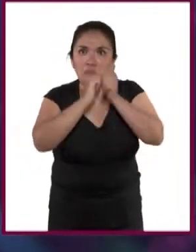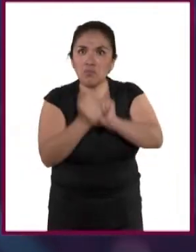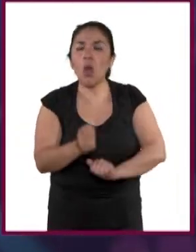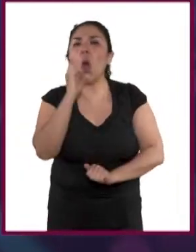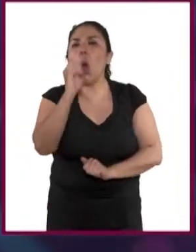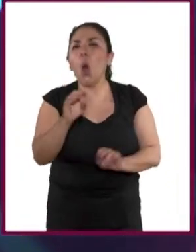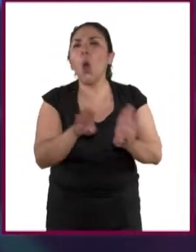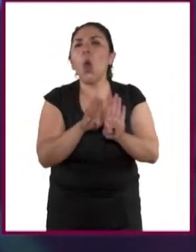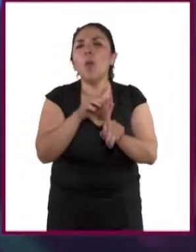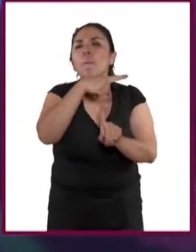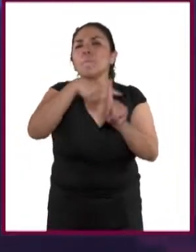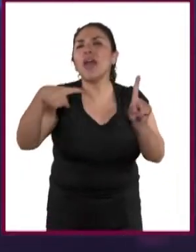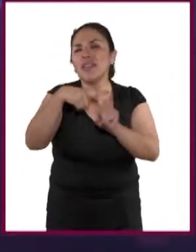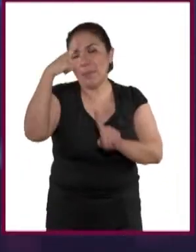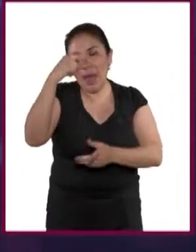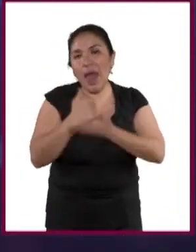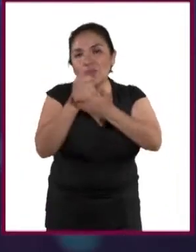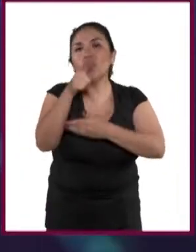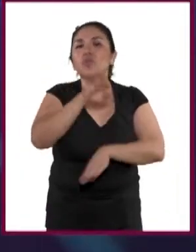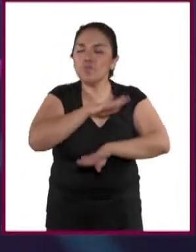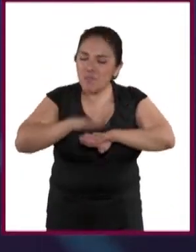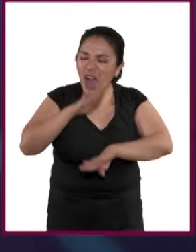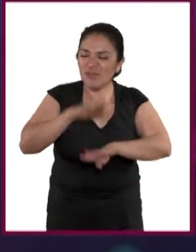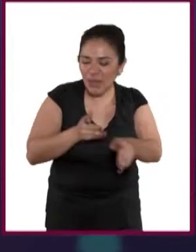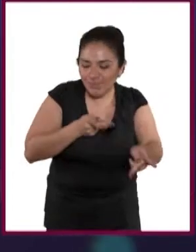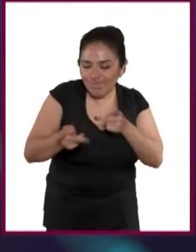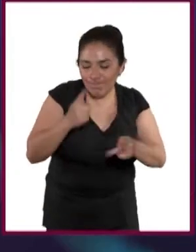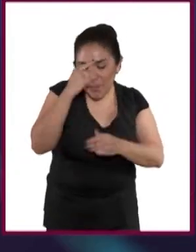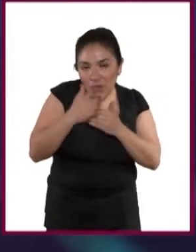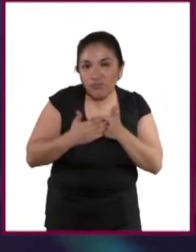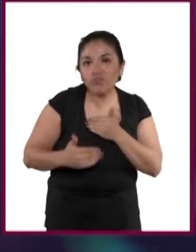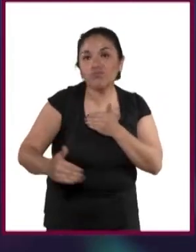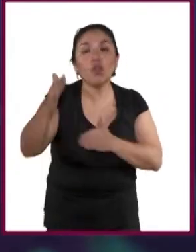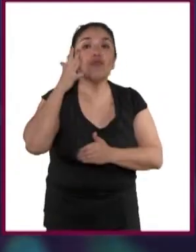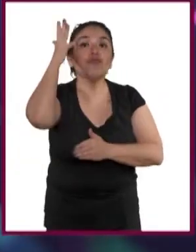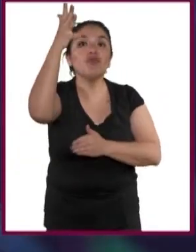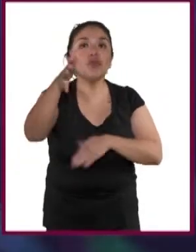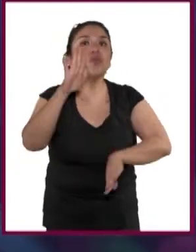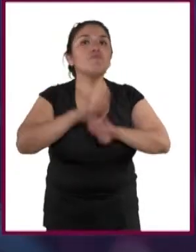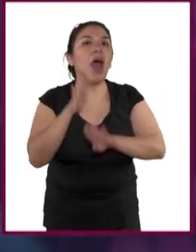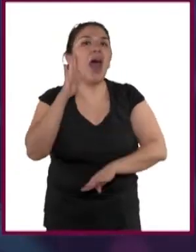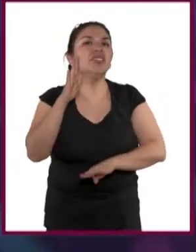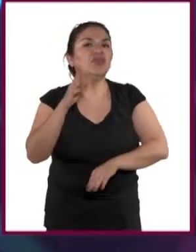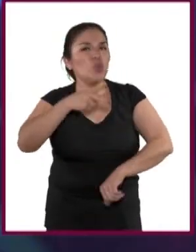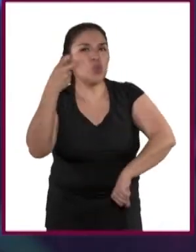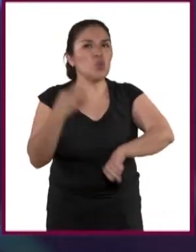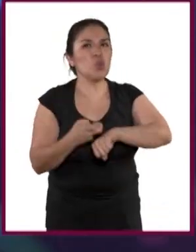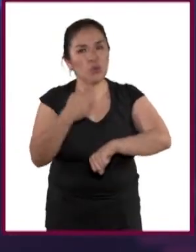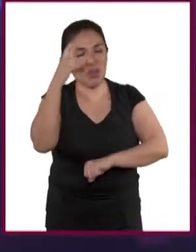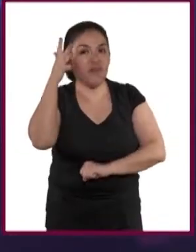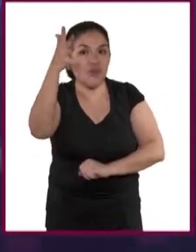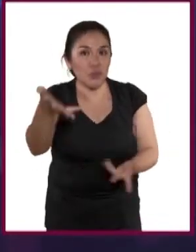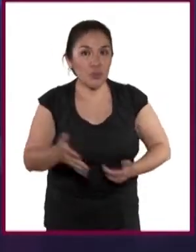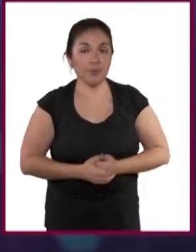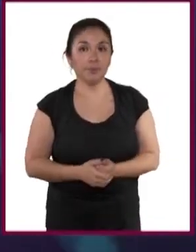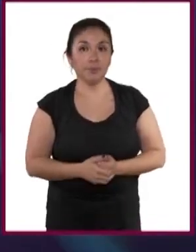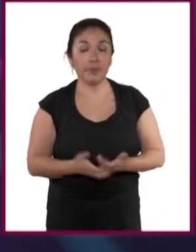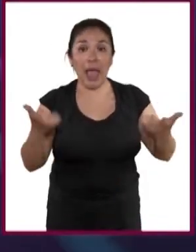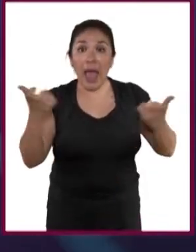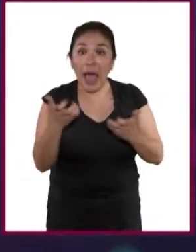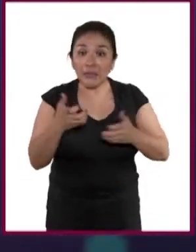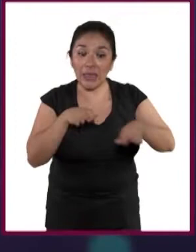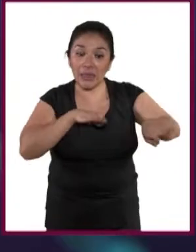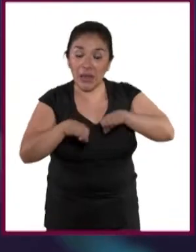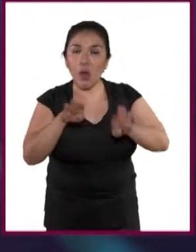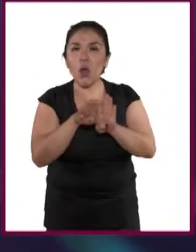meta intermedia que te permitirá seguir preparándote para poder desempeñar un papel de mayor exigencia en el futuro. Generar metas